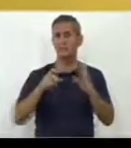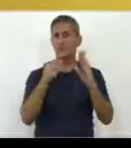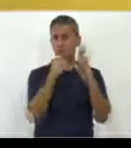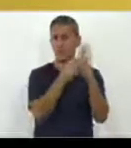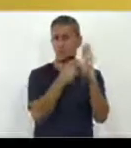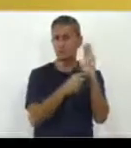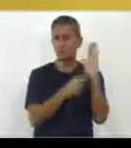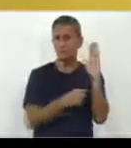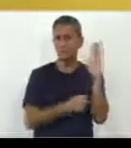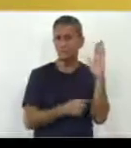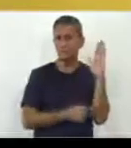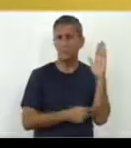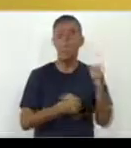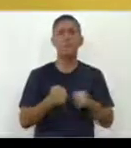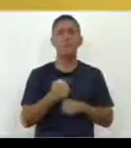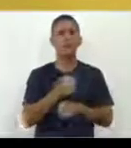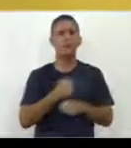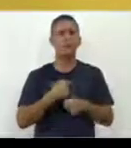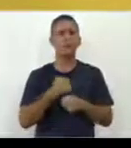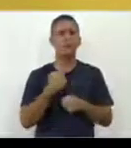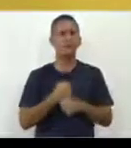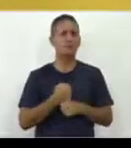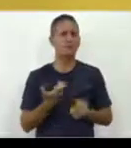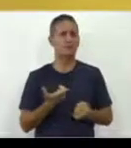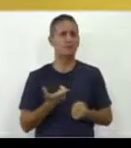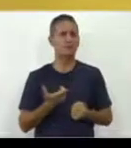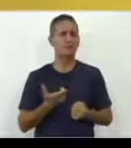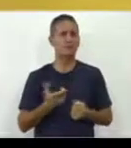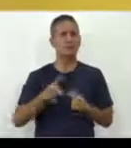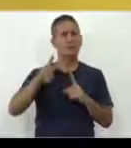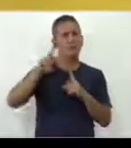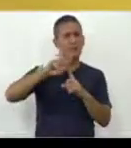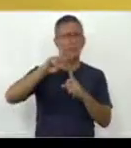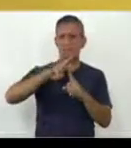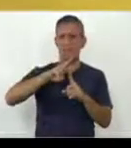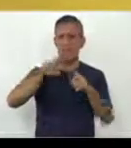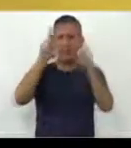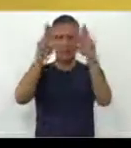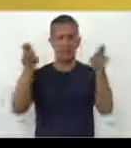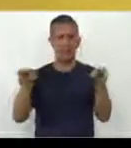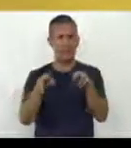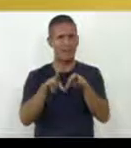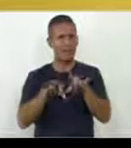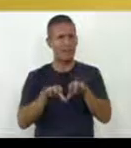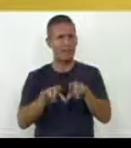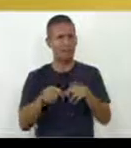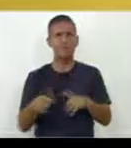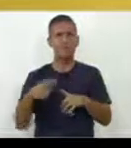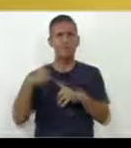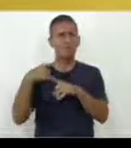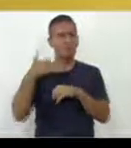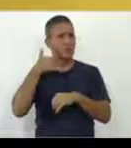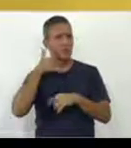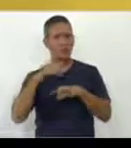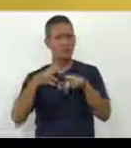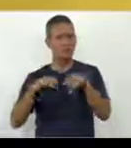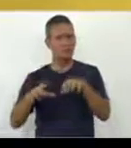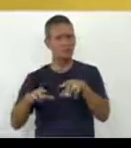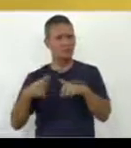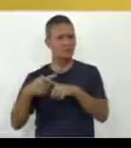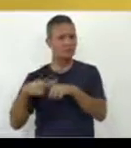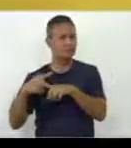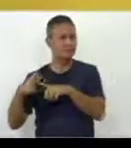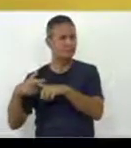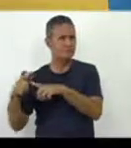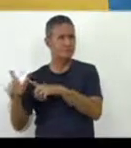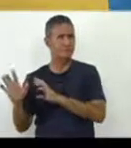para la utilización de los audiovisuales. Y esos modos de actuación